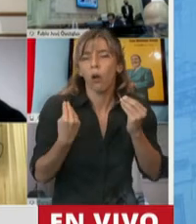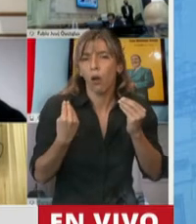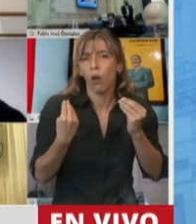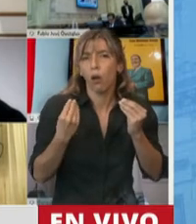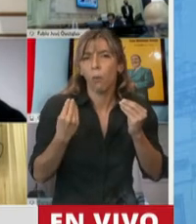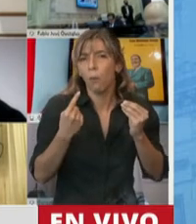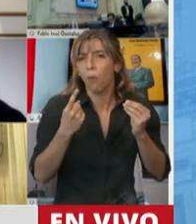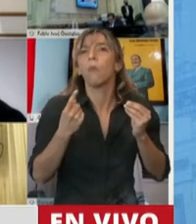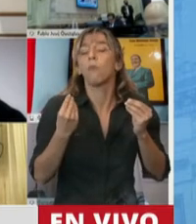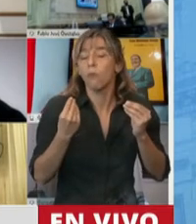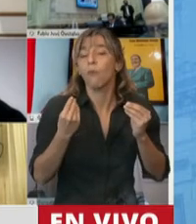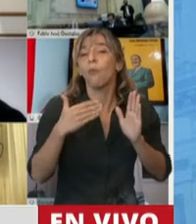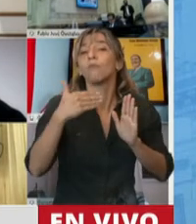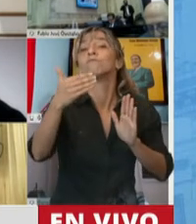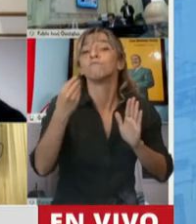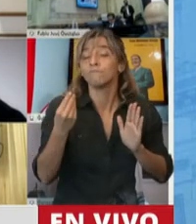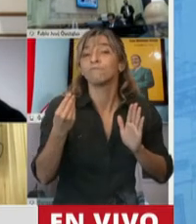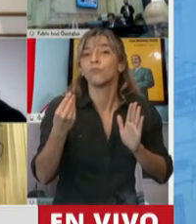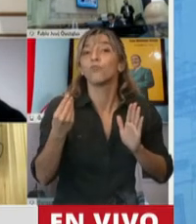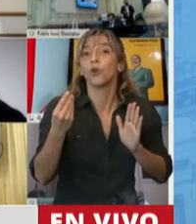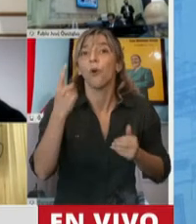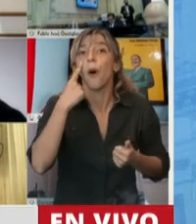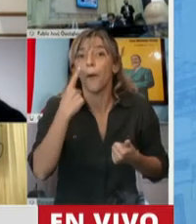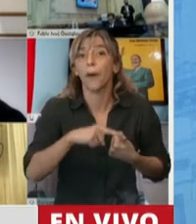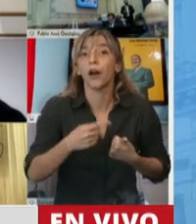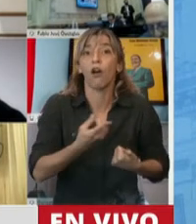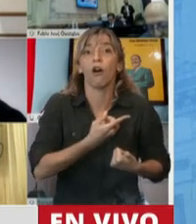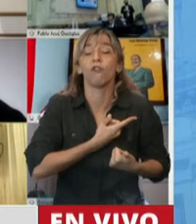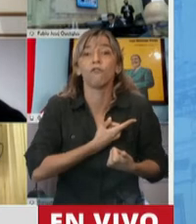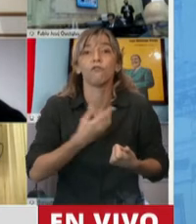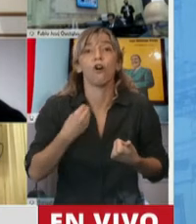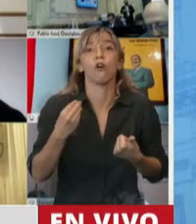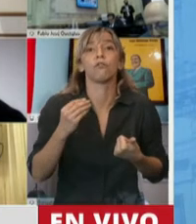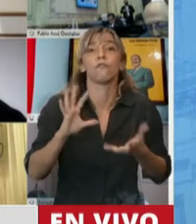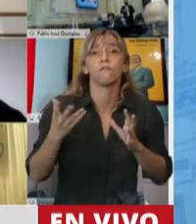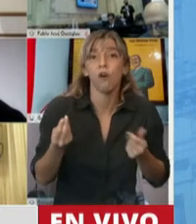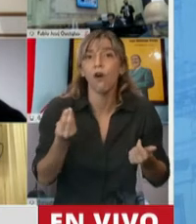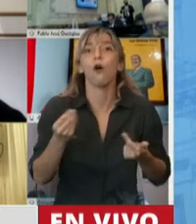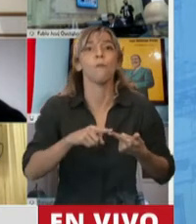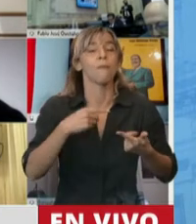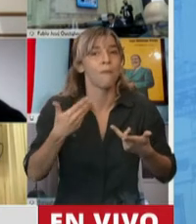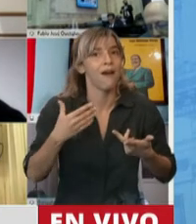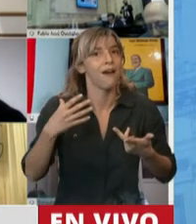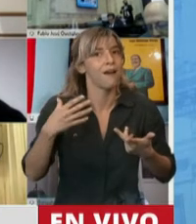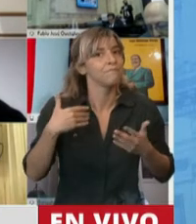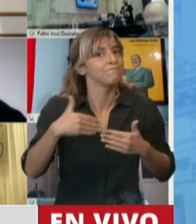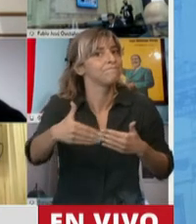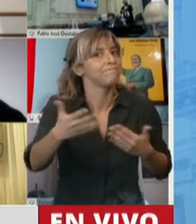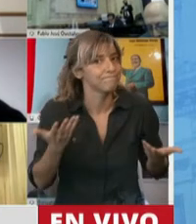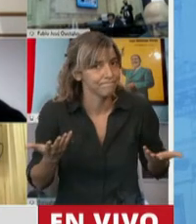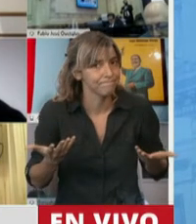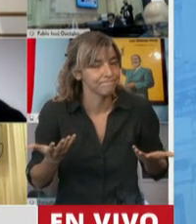cuál va a ser ese trabajo y dónde vamos a desarrollarlo. Sí voy a decir